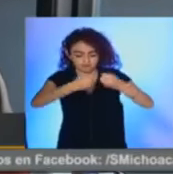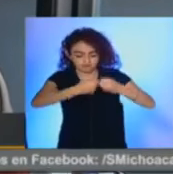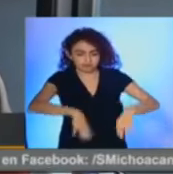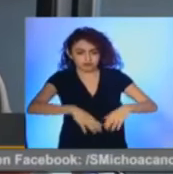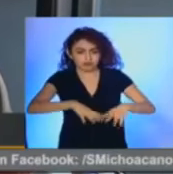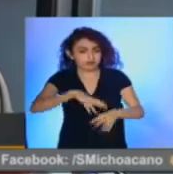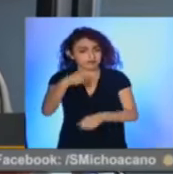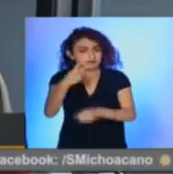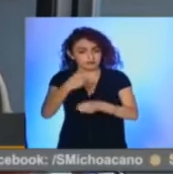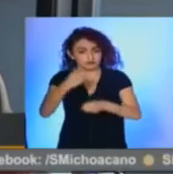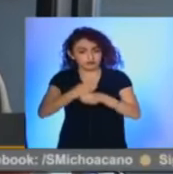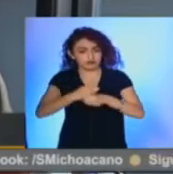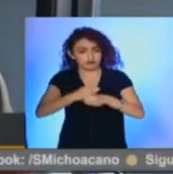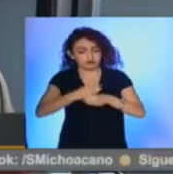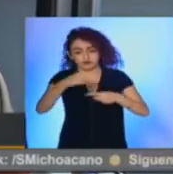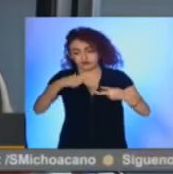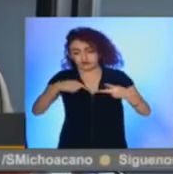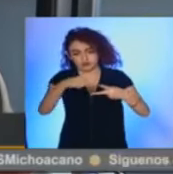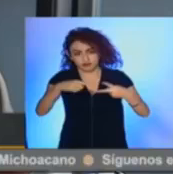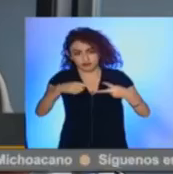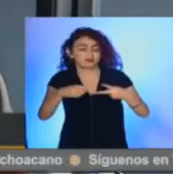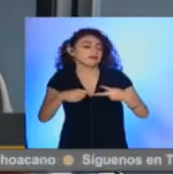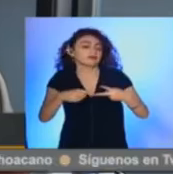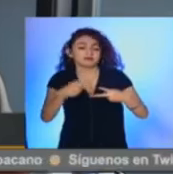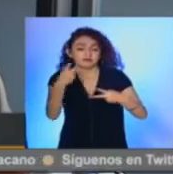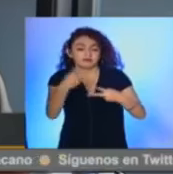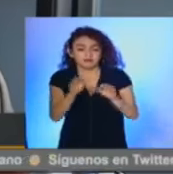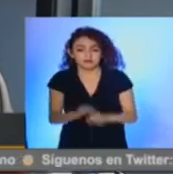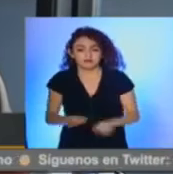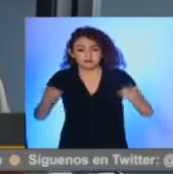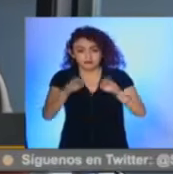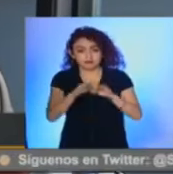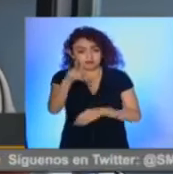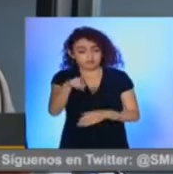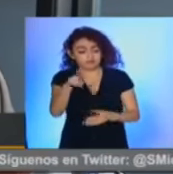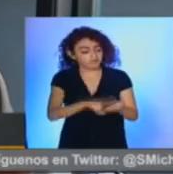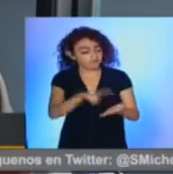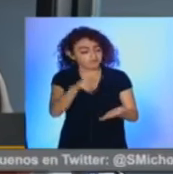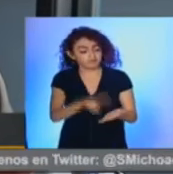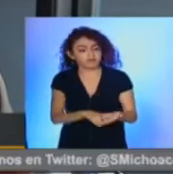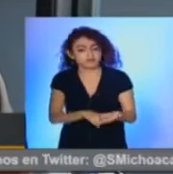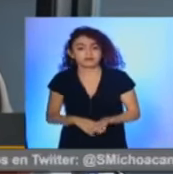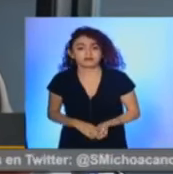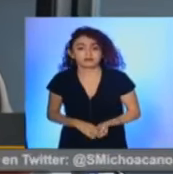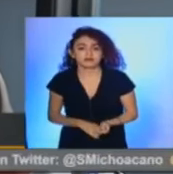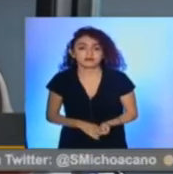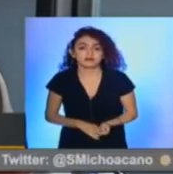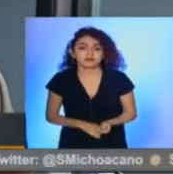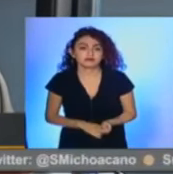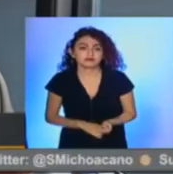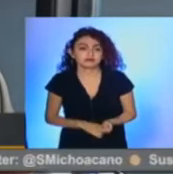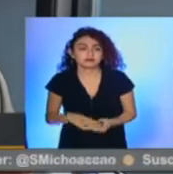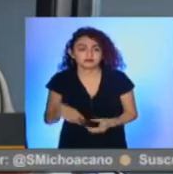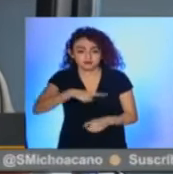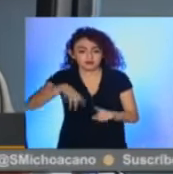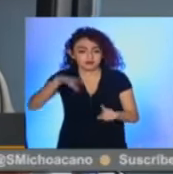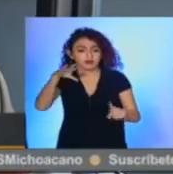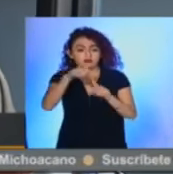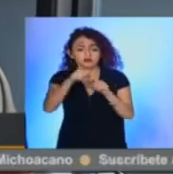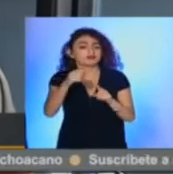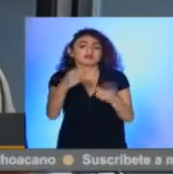segundo de toda la República Dominicana, y eso dicho por el Inegi, es un buen dato, porque en el estado lo que hemos logrado es